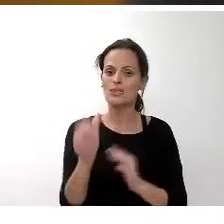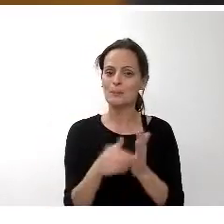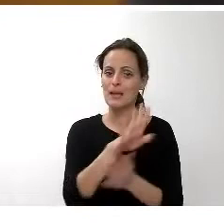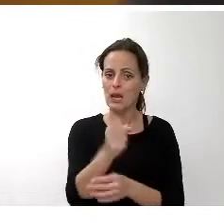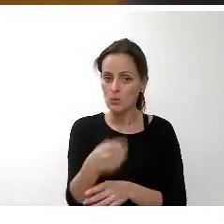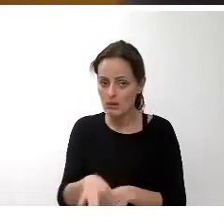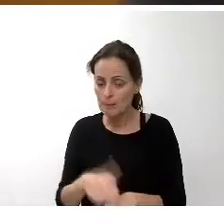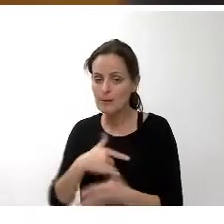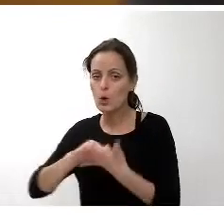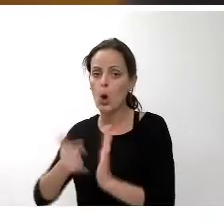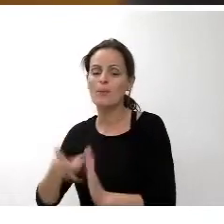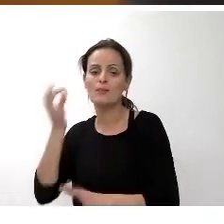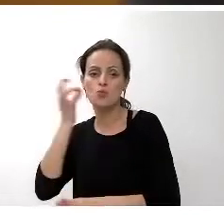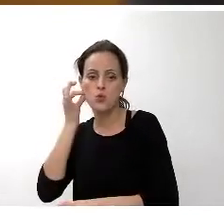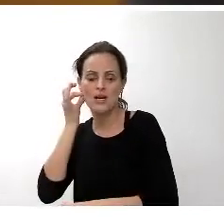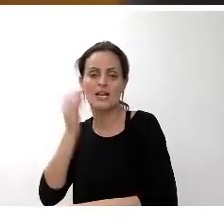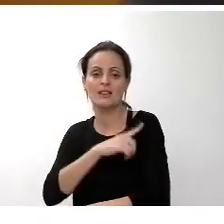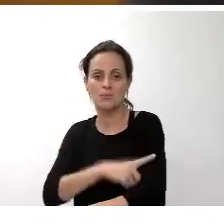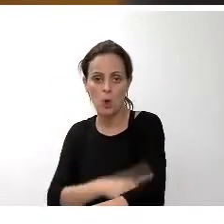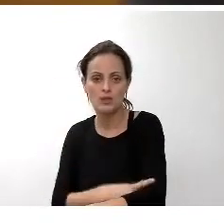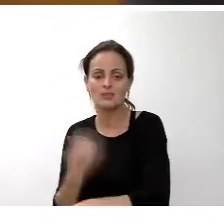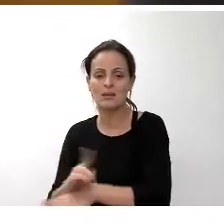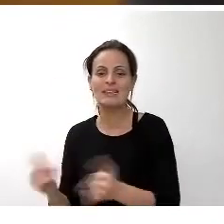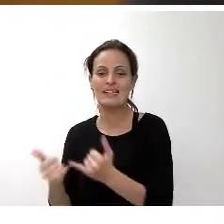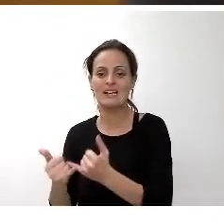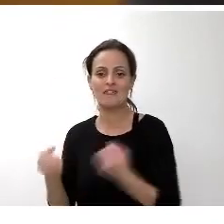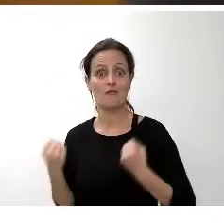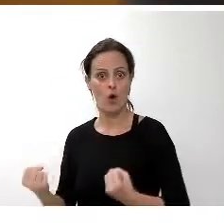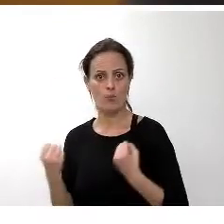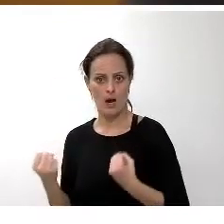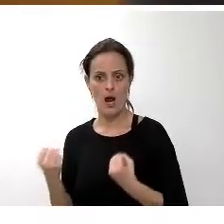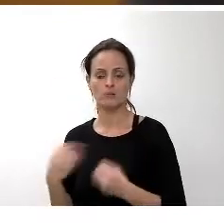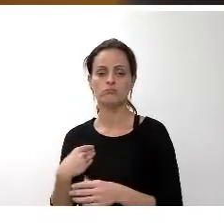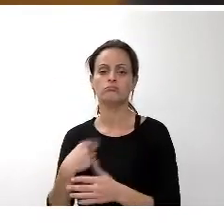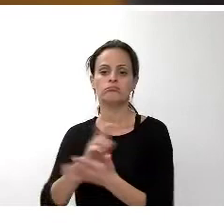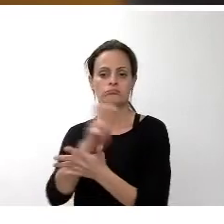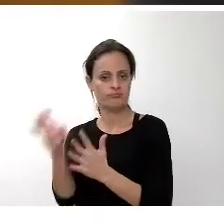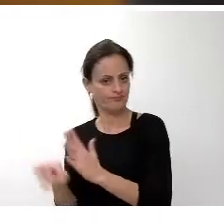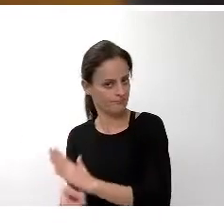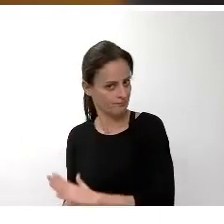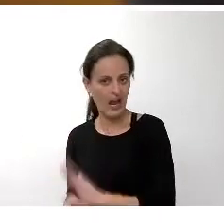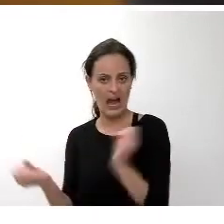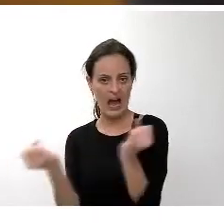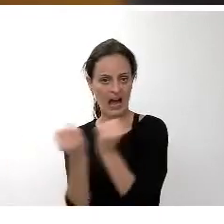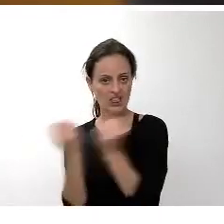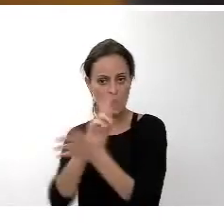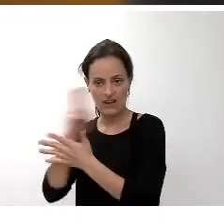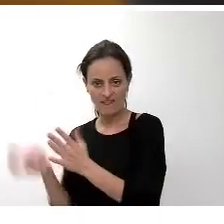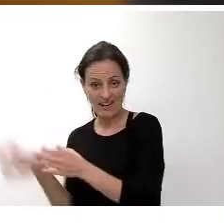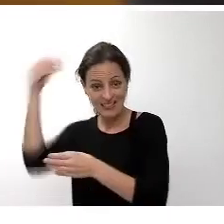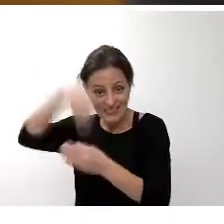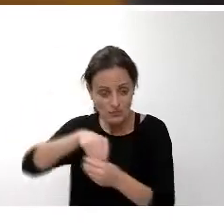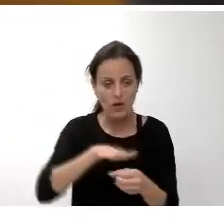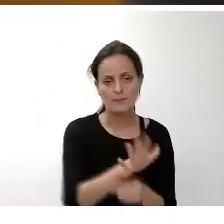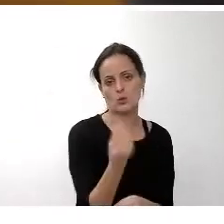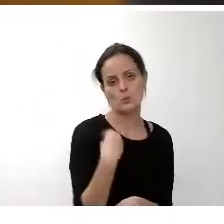Mujer y Deporte 10.000 Tenerife en Forma 64.000 o las Copas Cabildo con más de 38.000 son otras actuaciones relevantes y destacadas en este